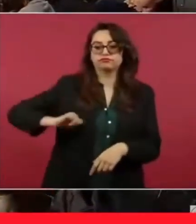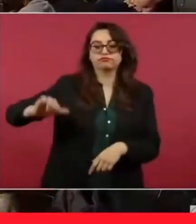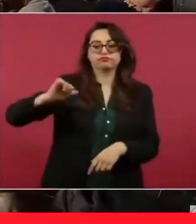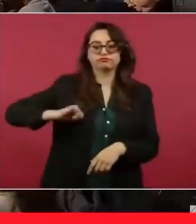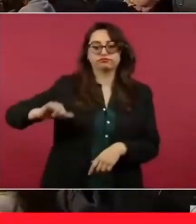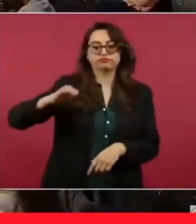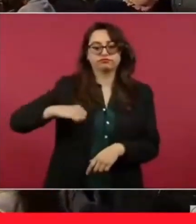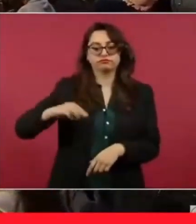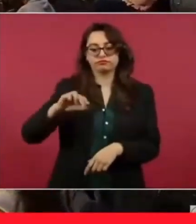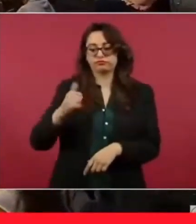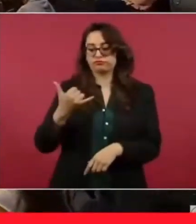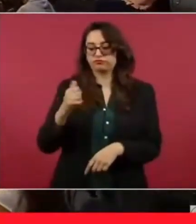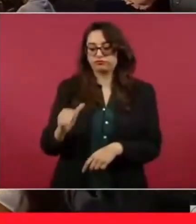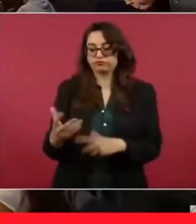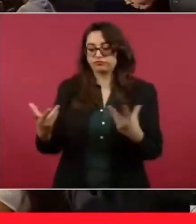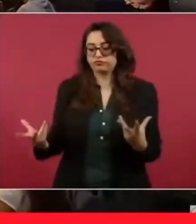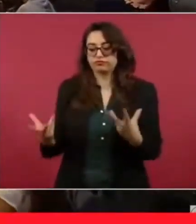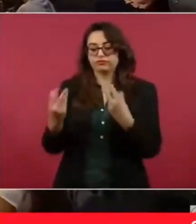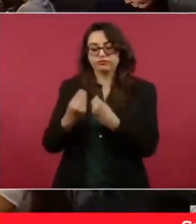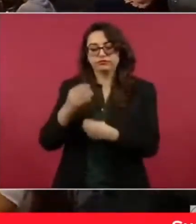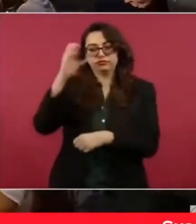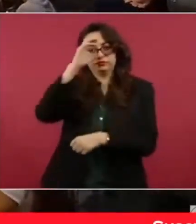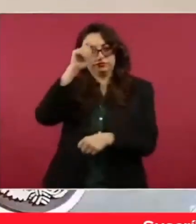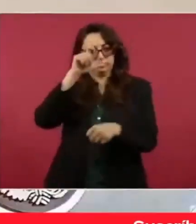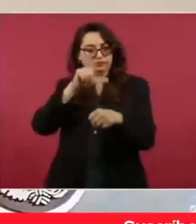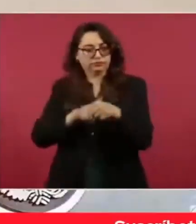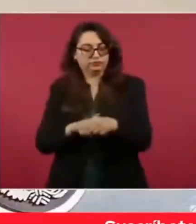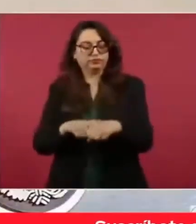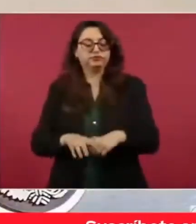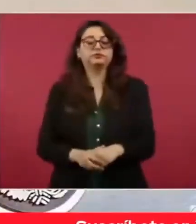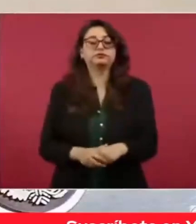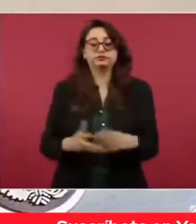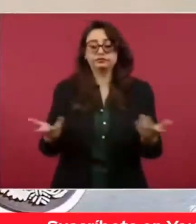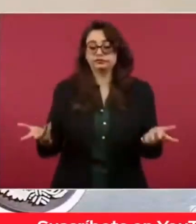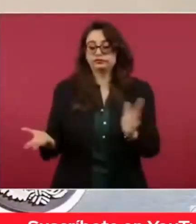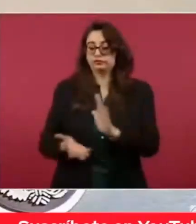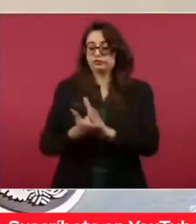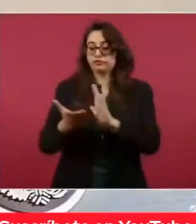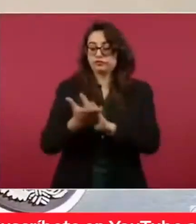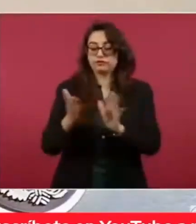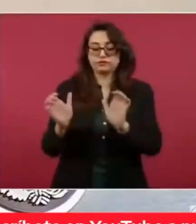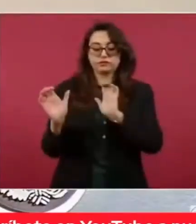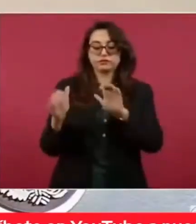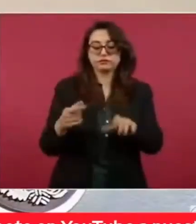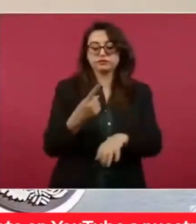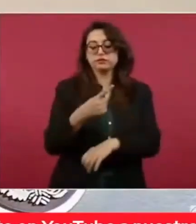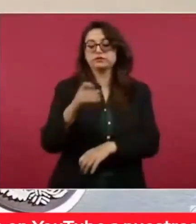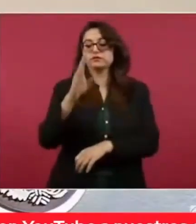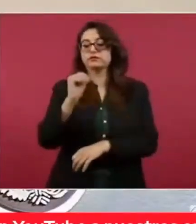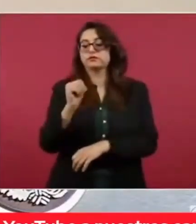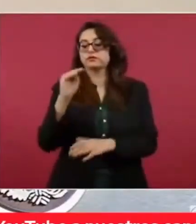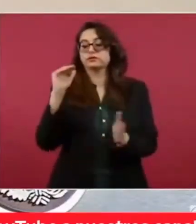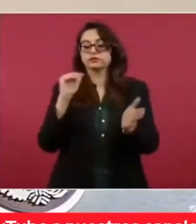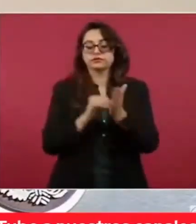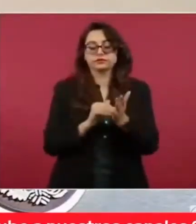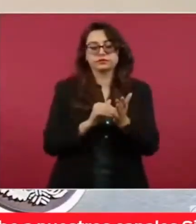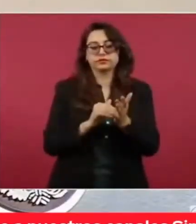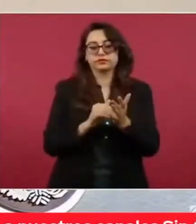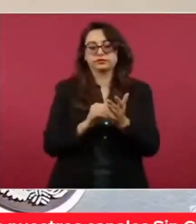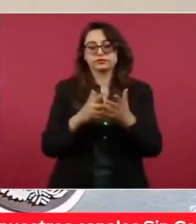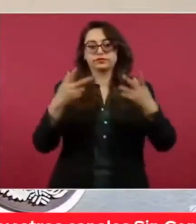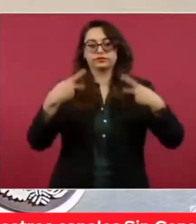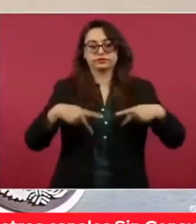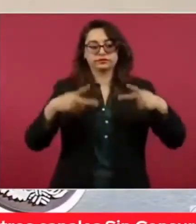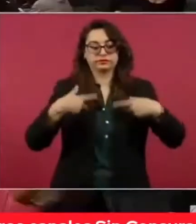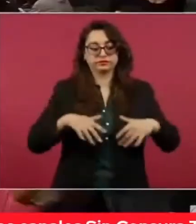nuestra cultura maya. En suma, durante la construcción del Tren Maya, se han generado más de 109 mil empleos en las cinco entidades